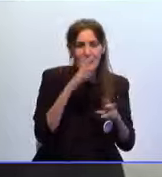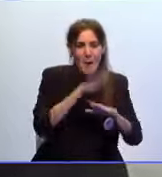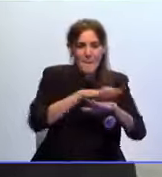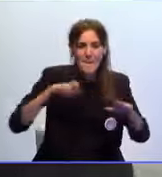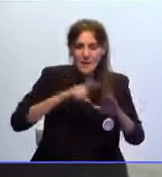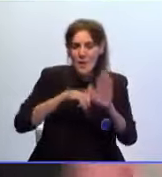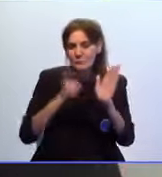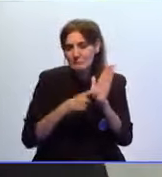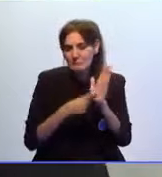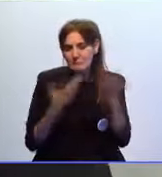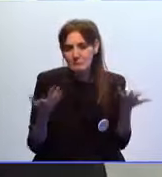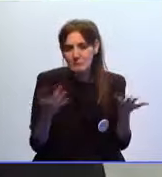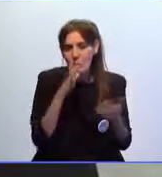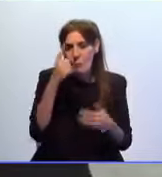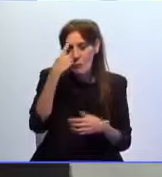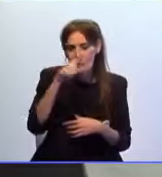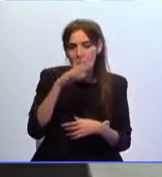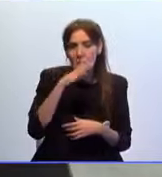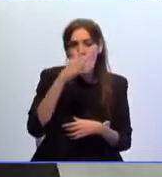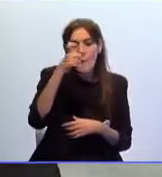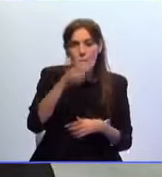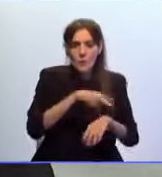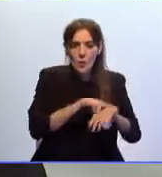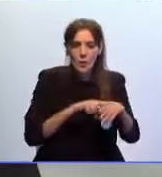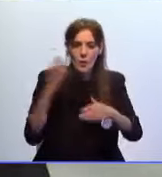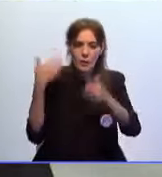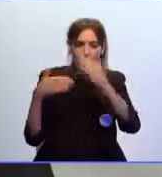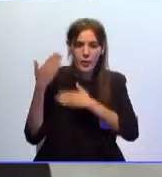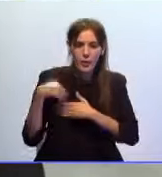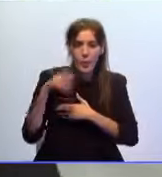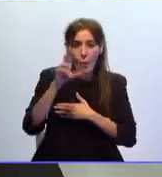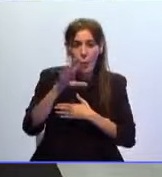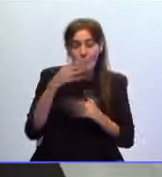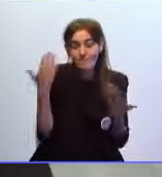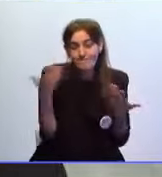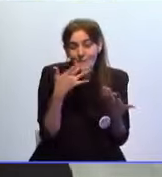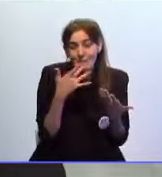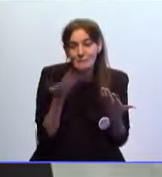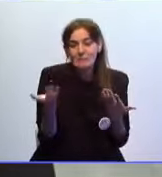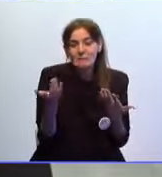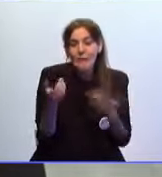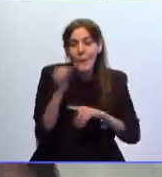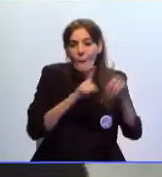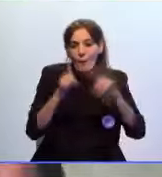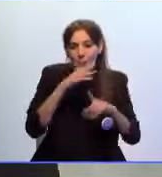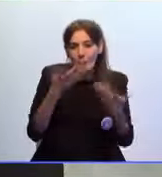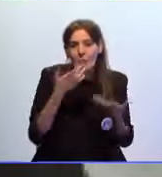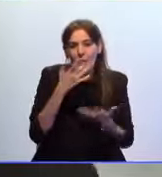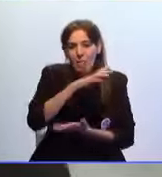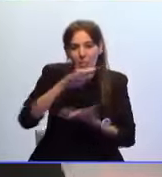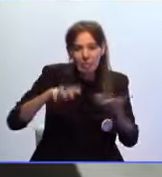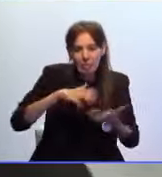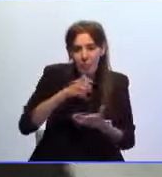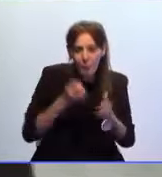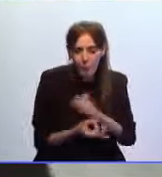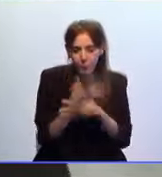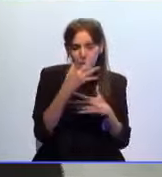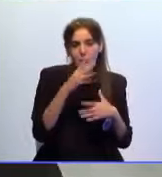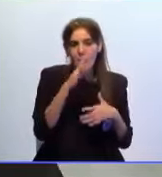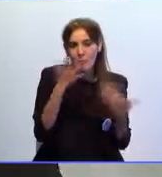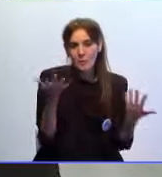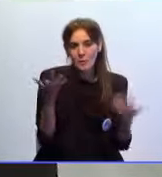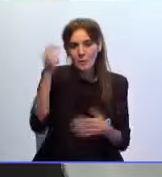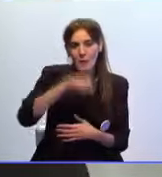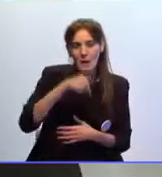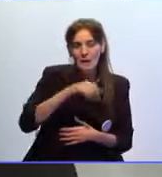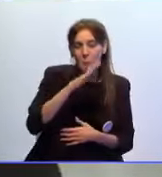dentro del comité de empresa de haber sacado un delegado en las últimas parciales pero es verdad que ha habido cierta convulsión dentro de nuestros delegados por distintas